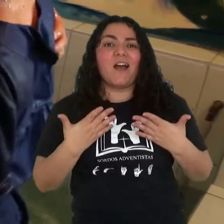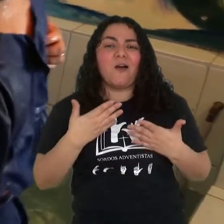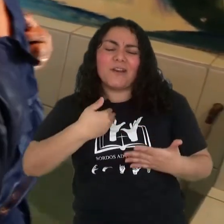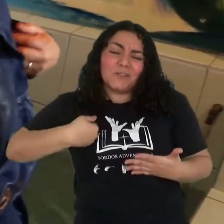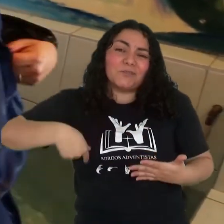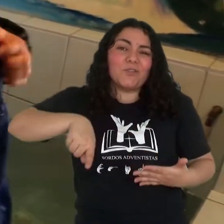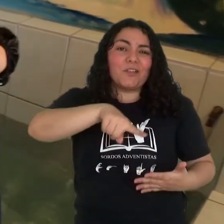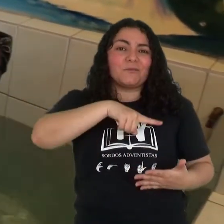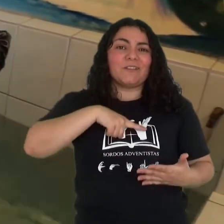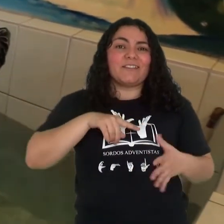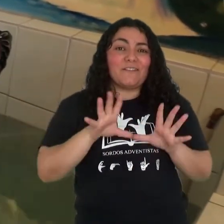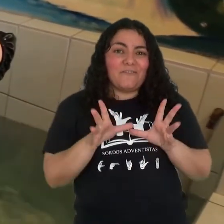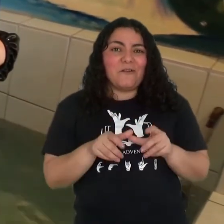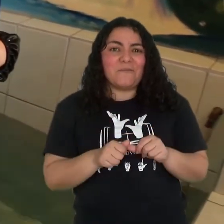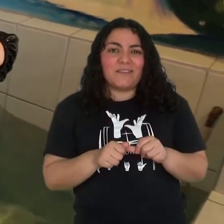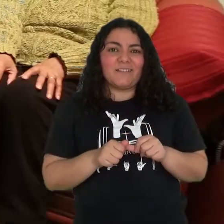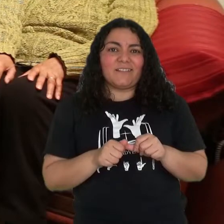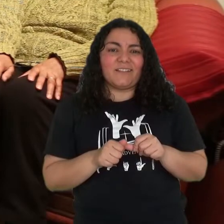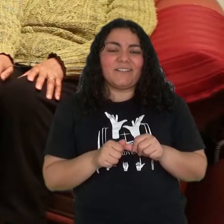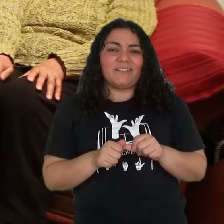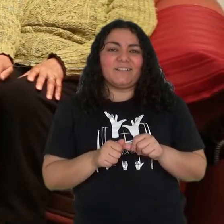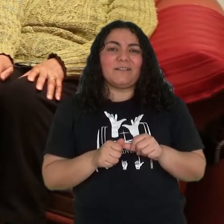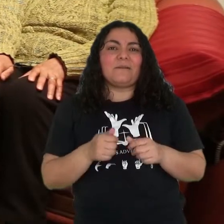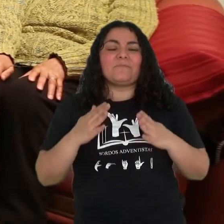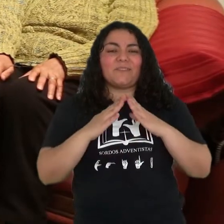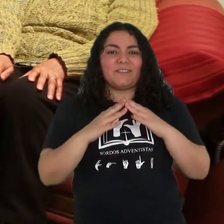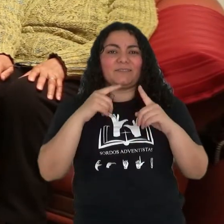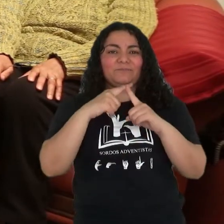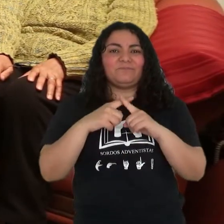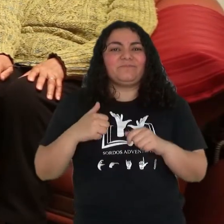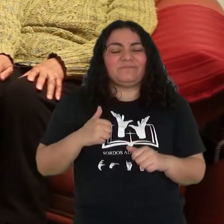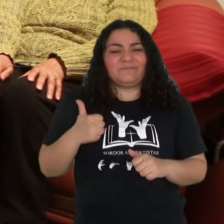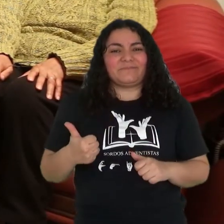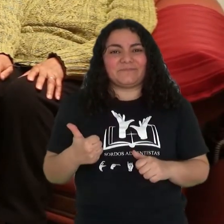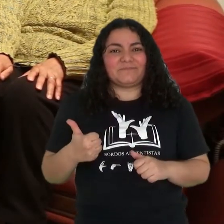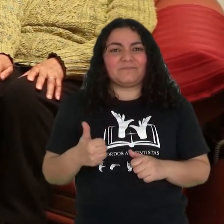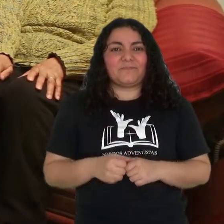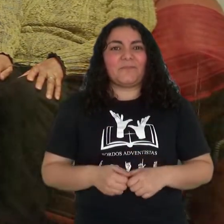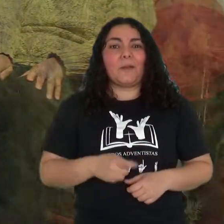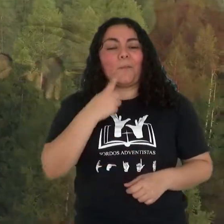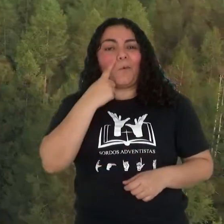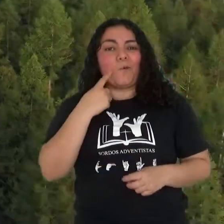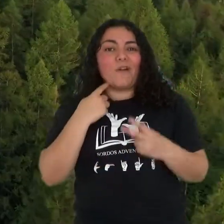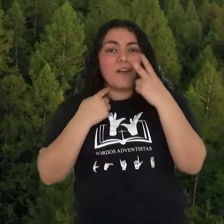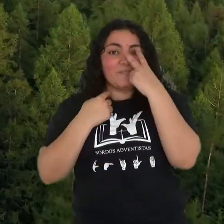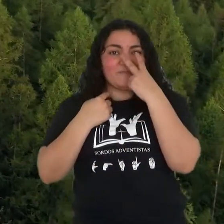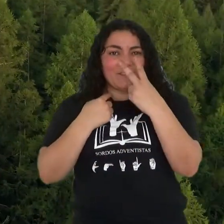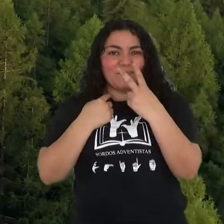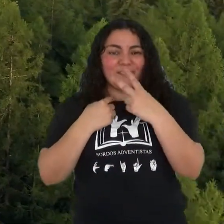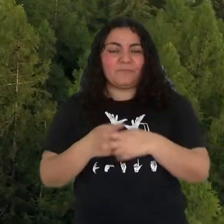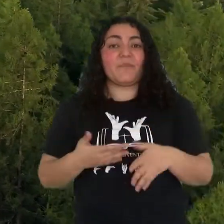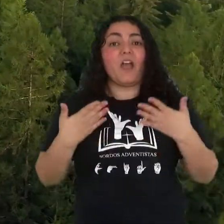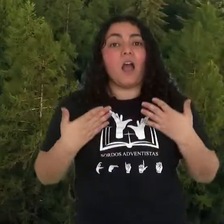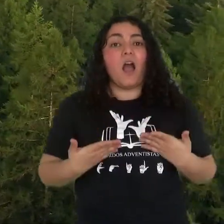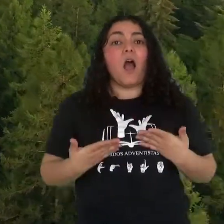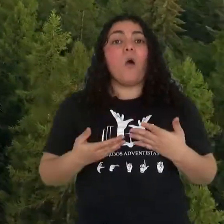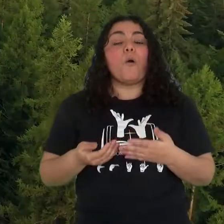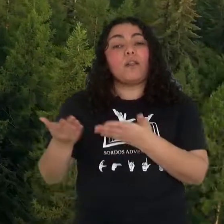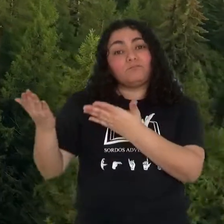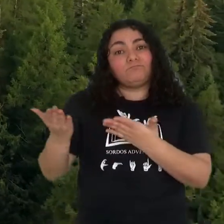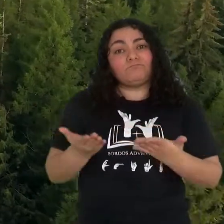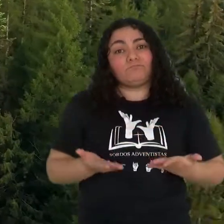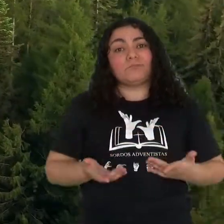Adventista del séptimo día. Probad y ved. Y ahora